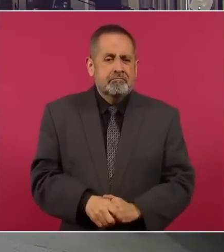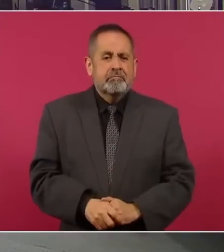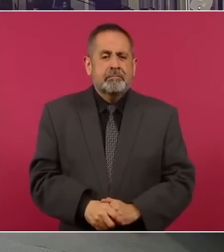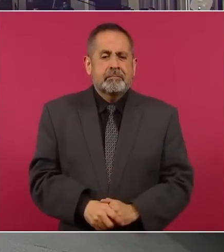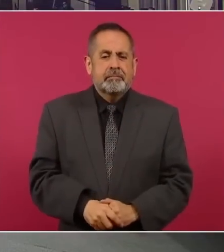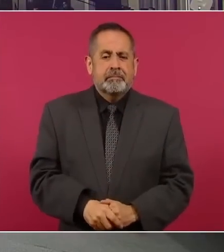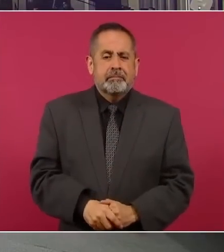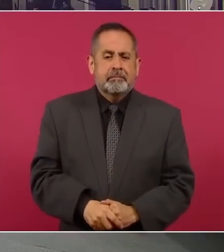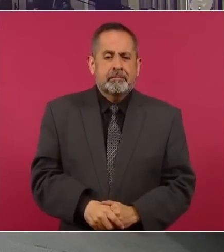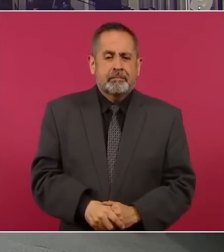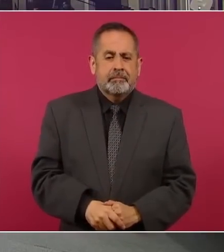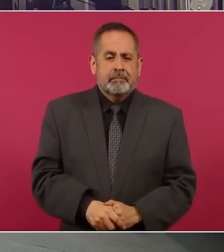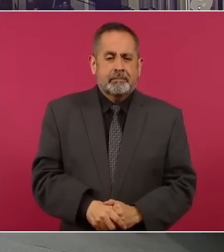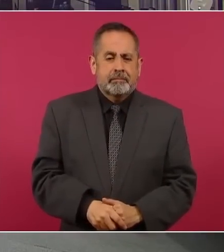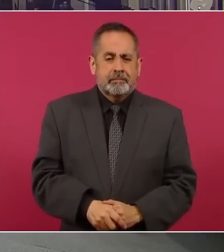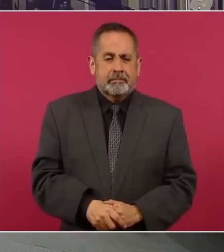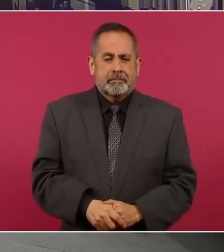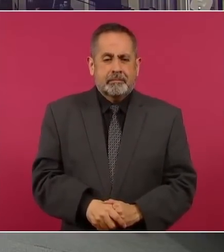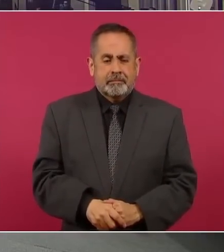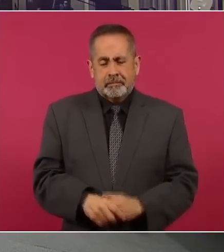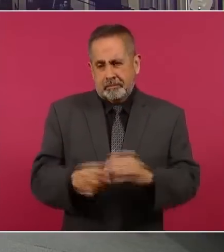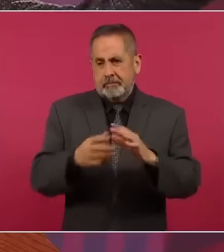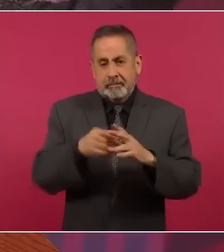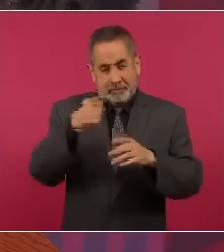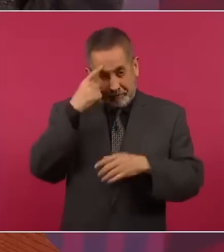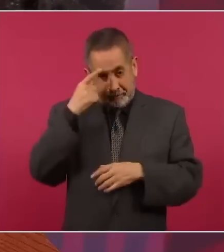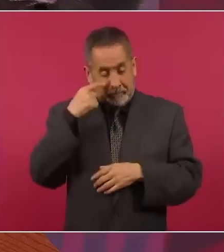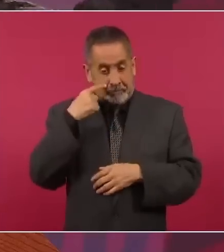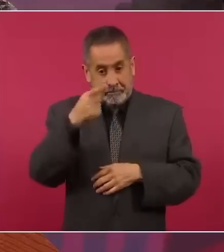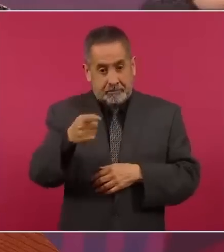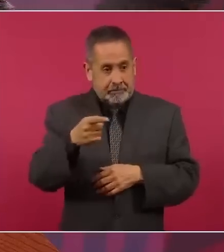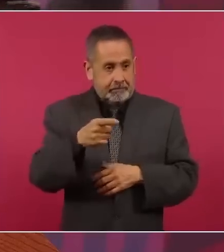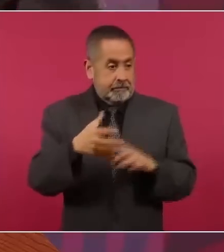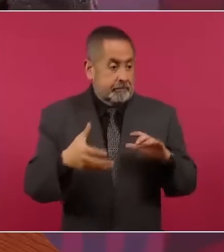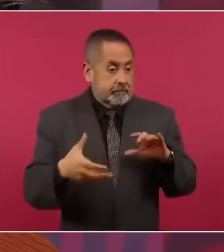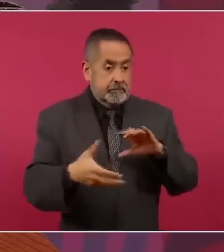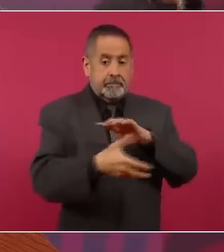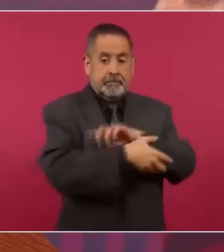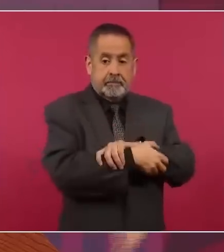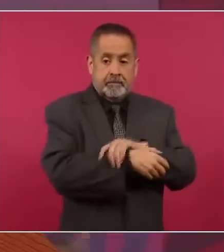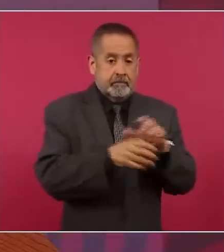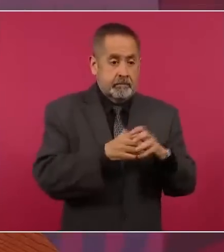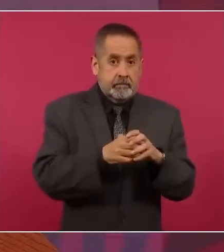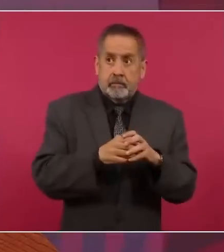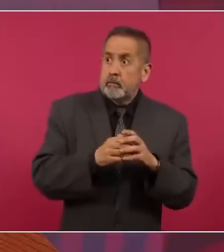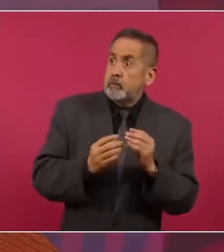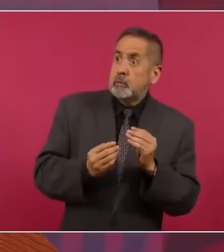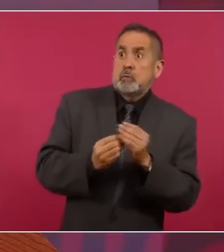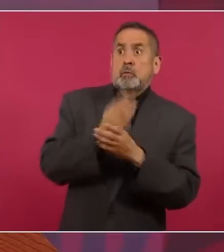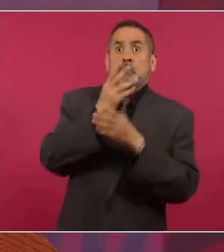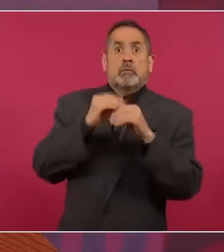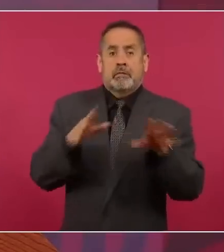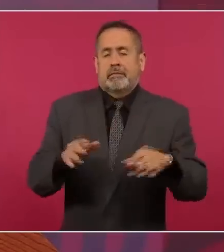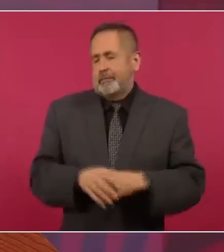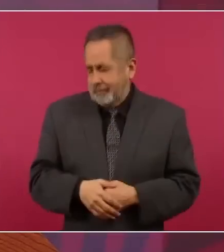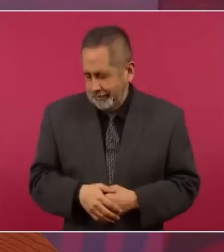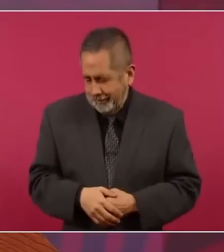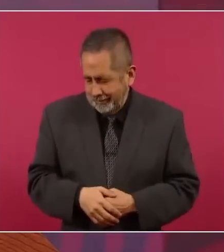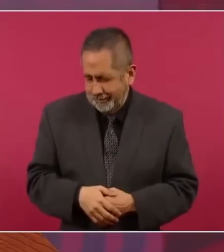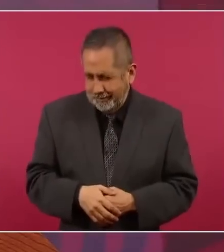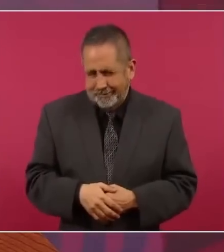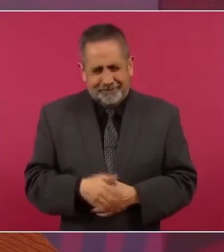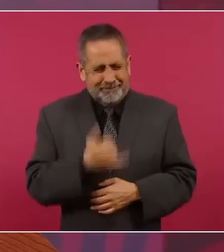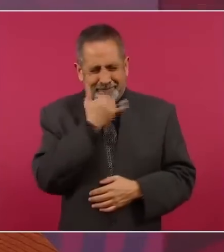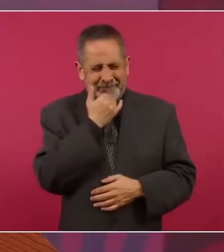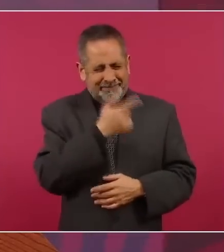Bueno, el gran despliegue de la alianza, como si fuese una novedad, que se unieron el PRI y